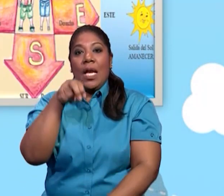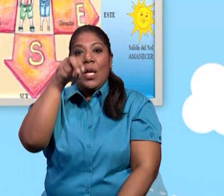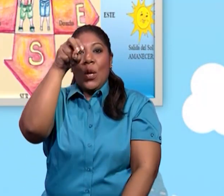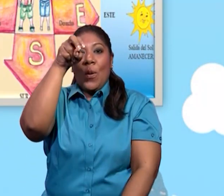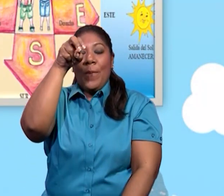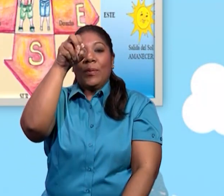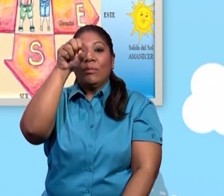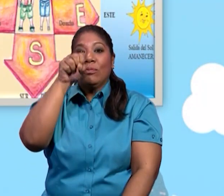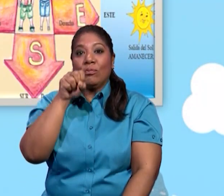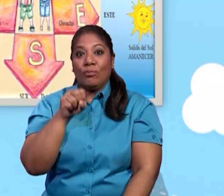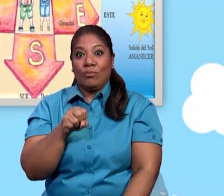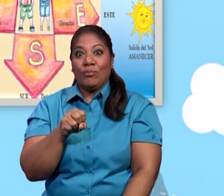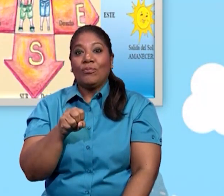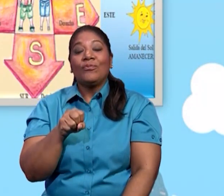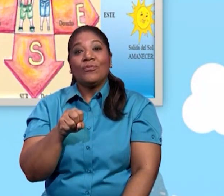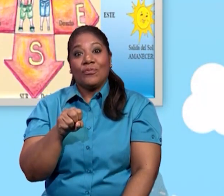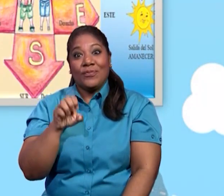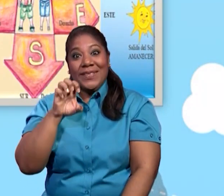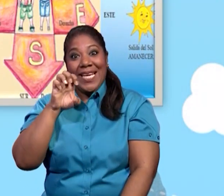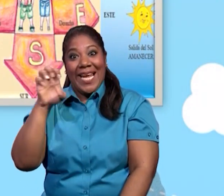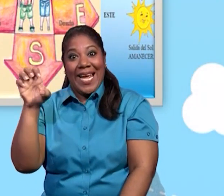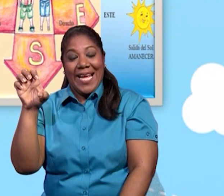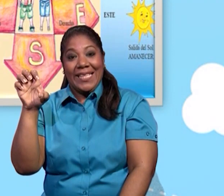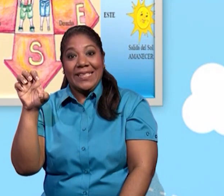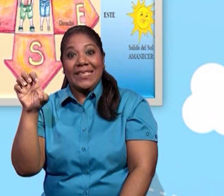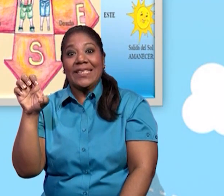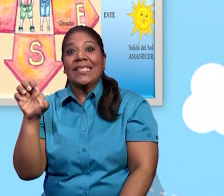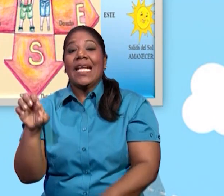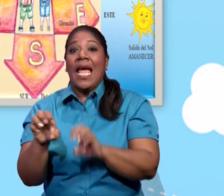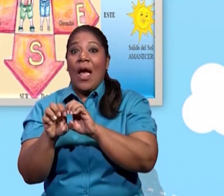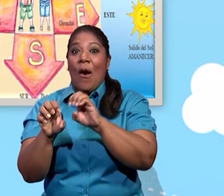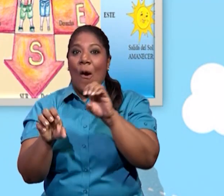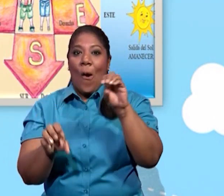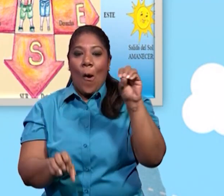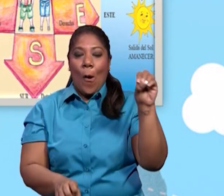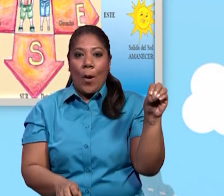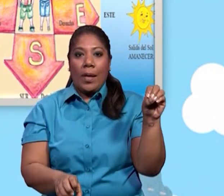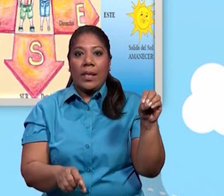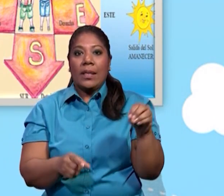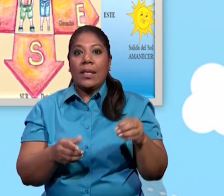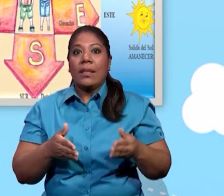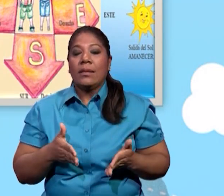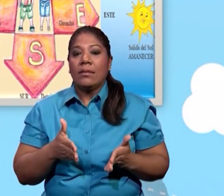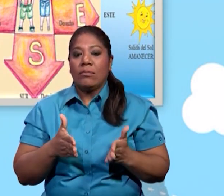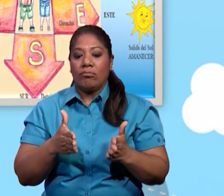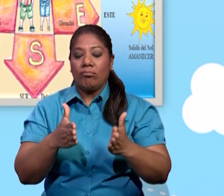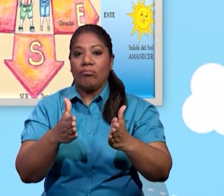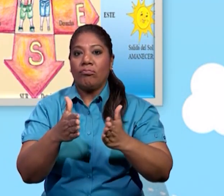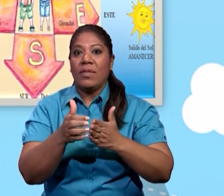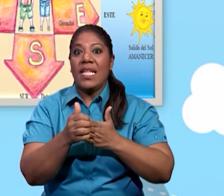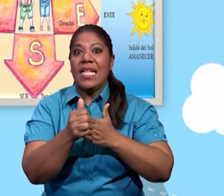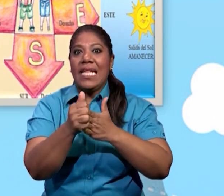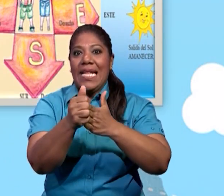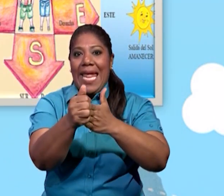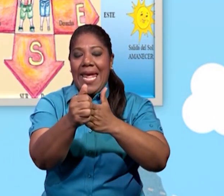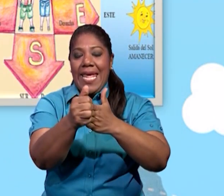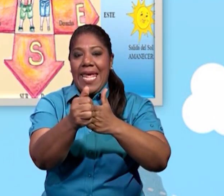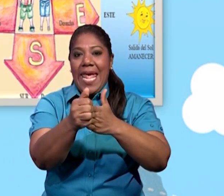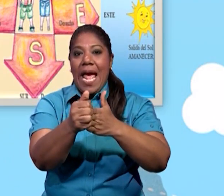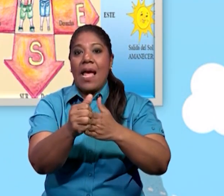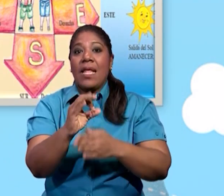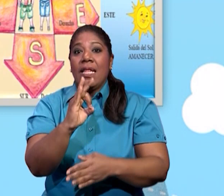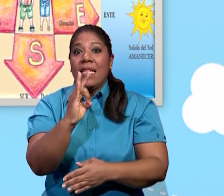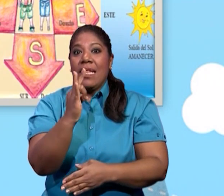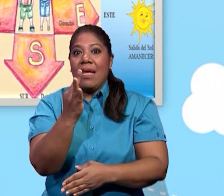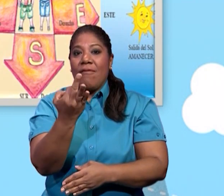orientarnos de manera correcta hacia un destino que hemos elegido. Allí